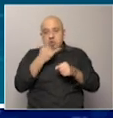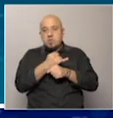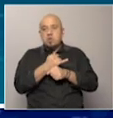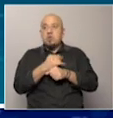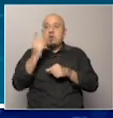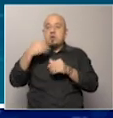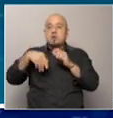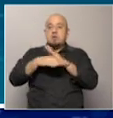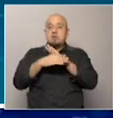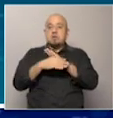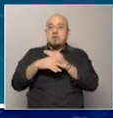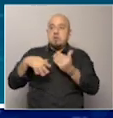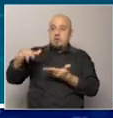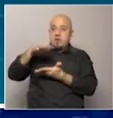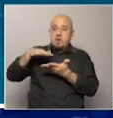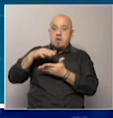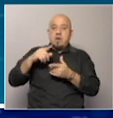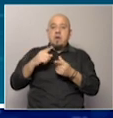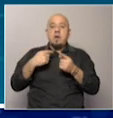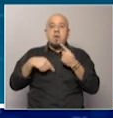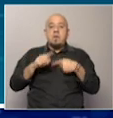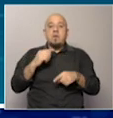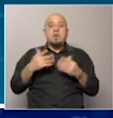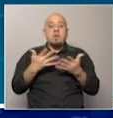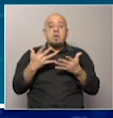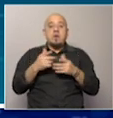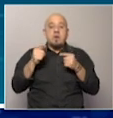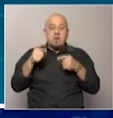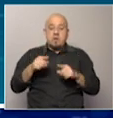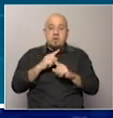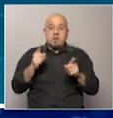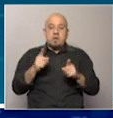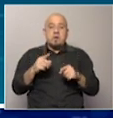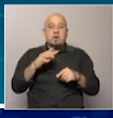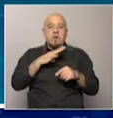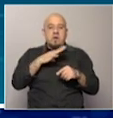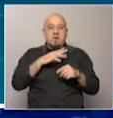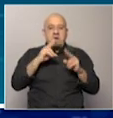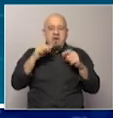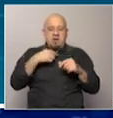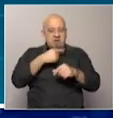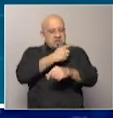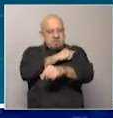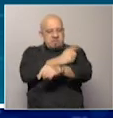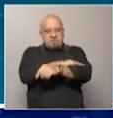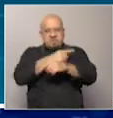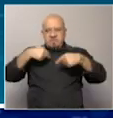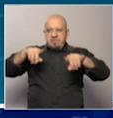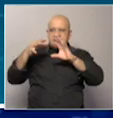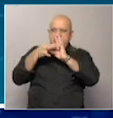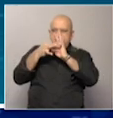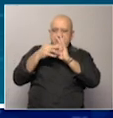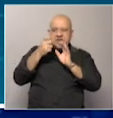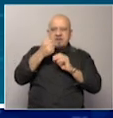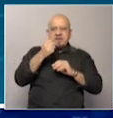retirando de la región de Oriente Medio, pero por ahora eso no es así y sigue teniendo un peso específico, sobre todo en su vínculo con